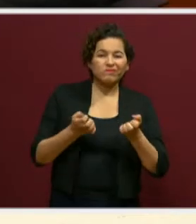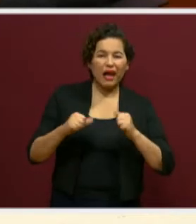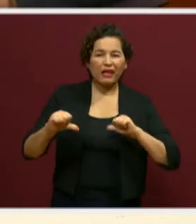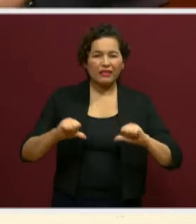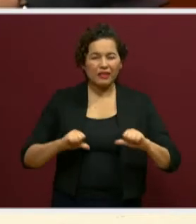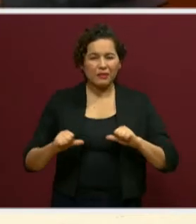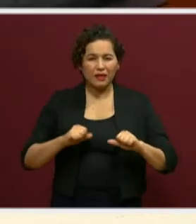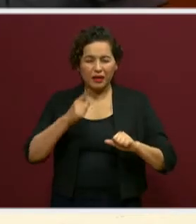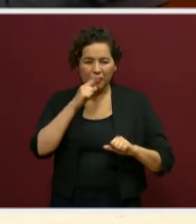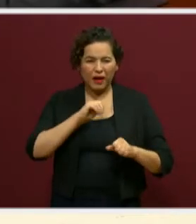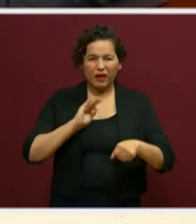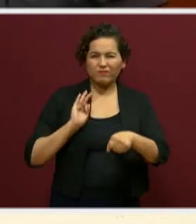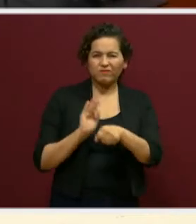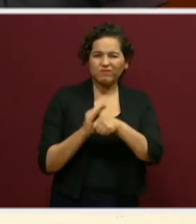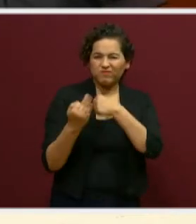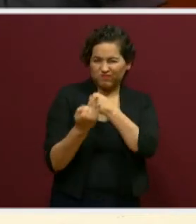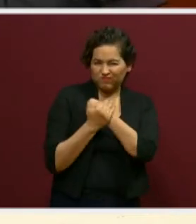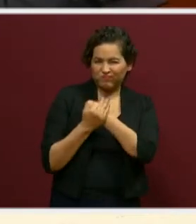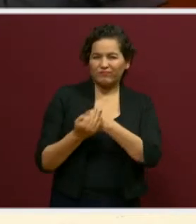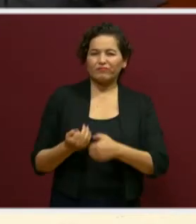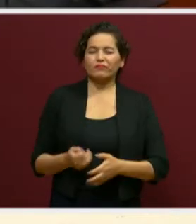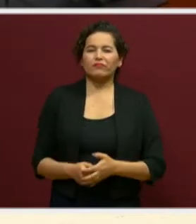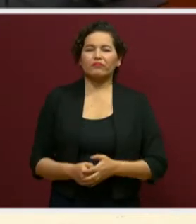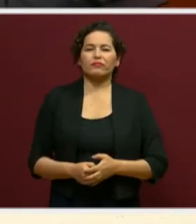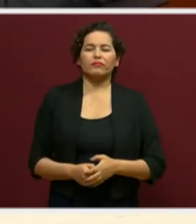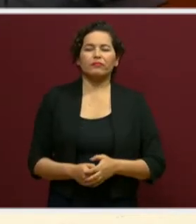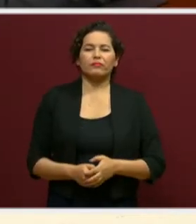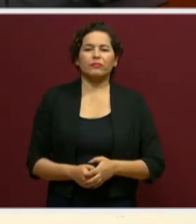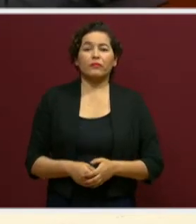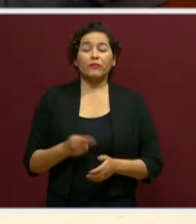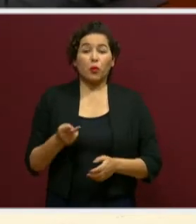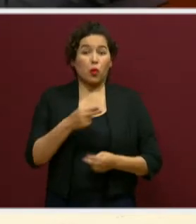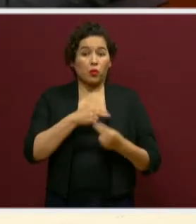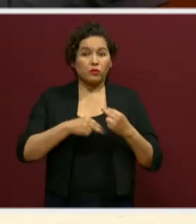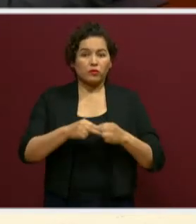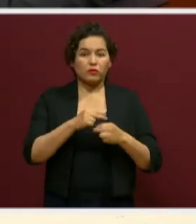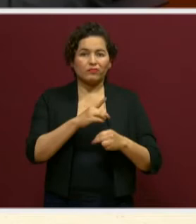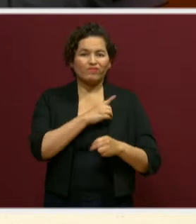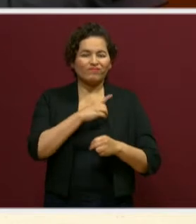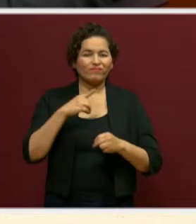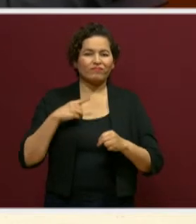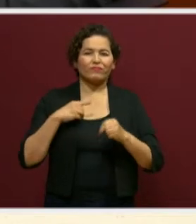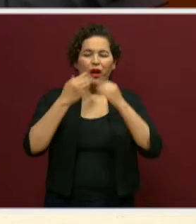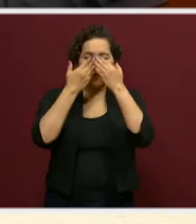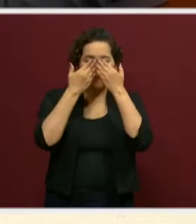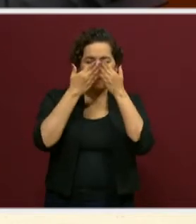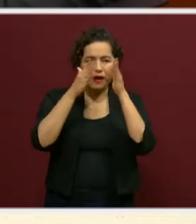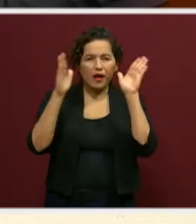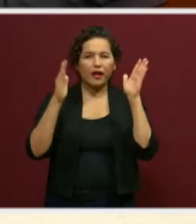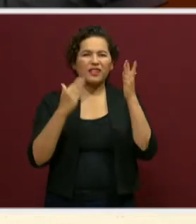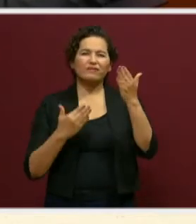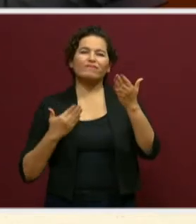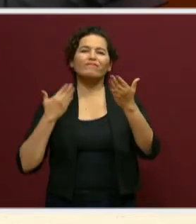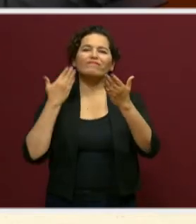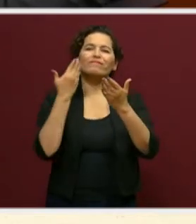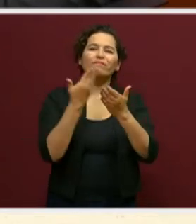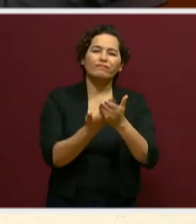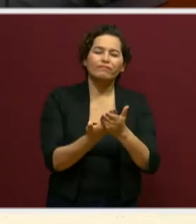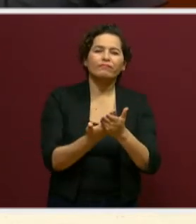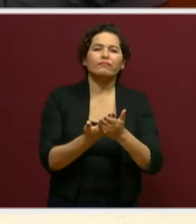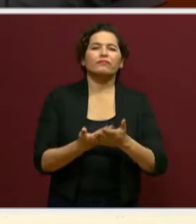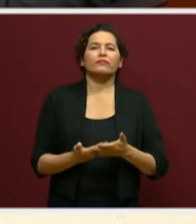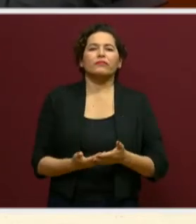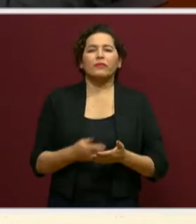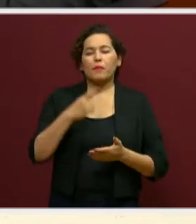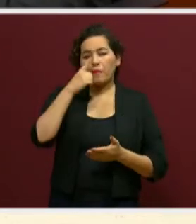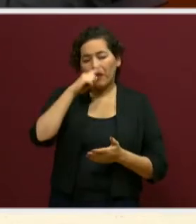creo que tendremos que ver ahora siempre con una visión propositiva y de búsqueda de alternativas a